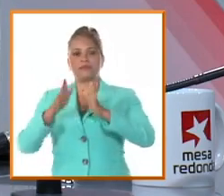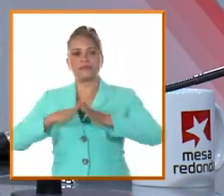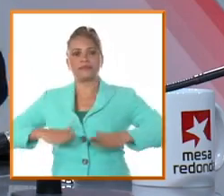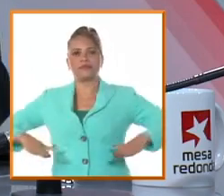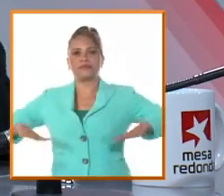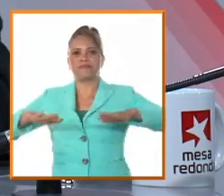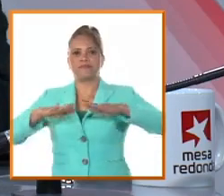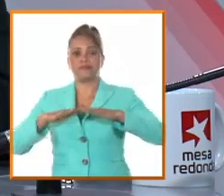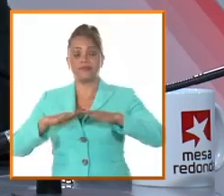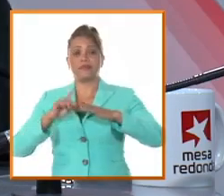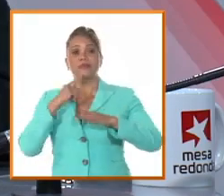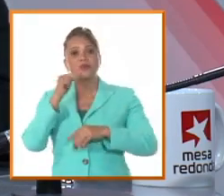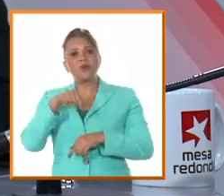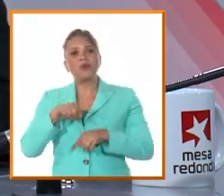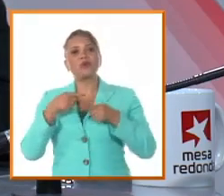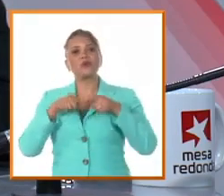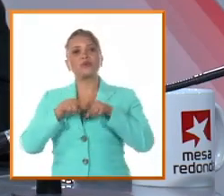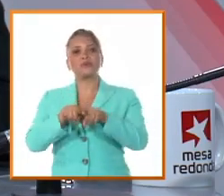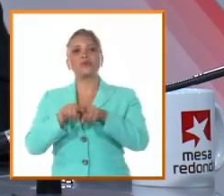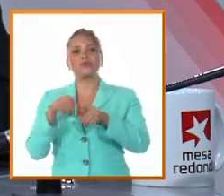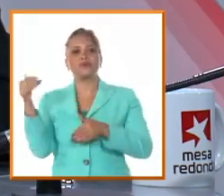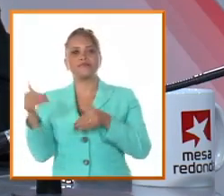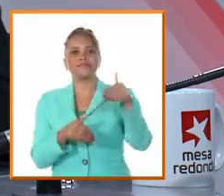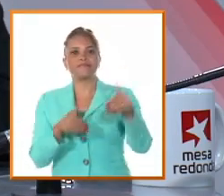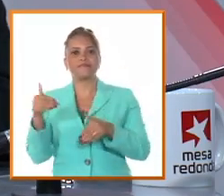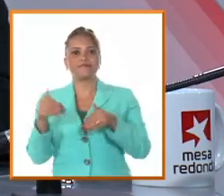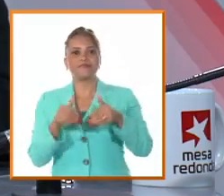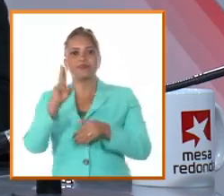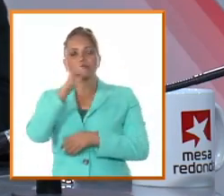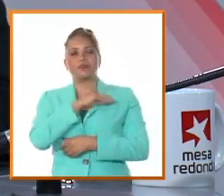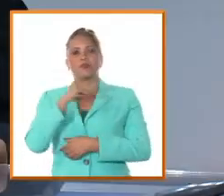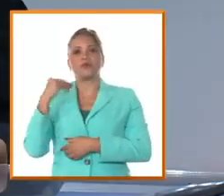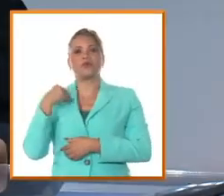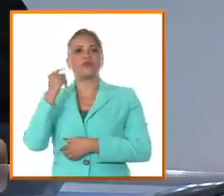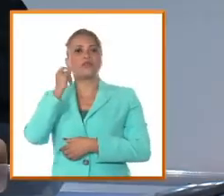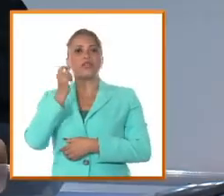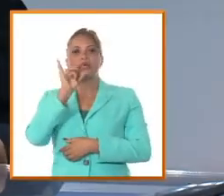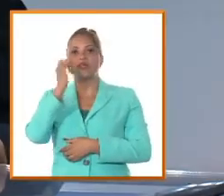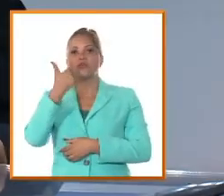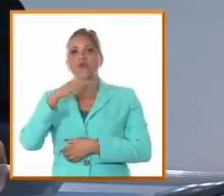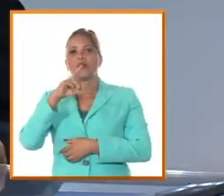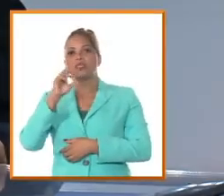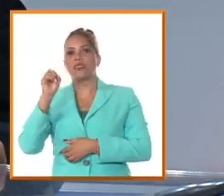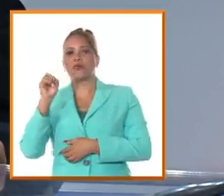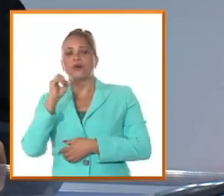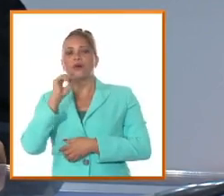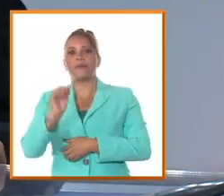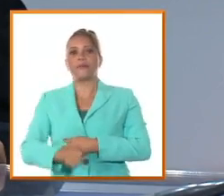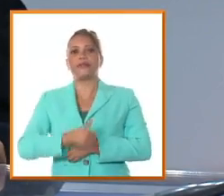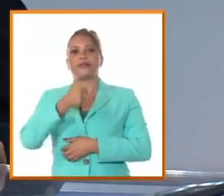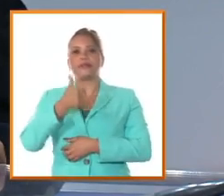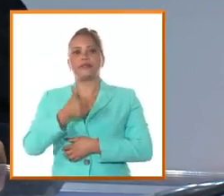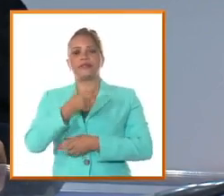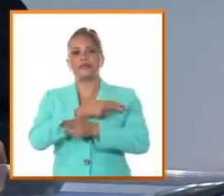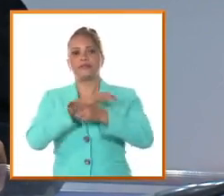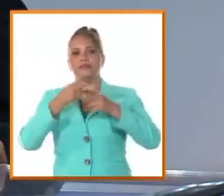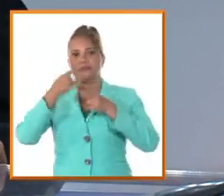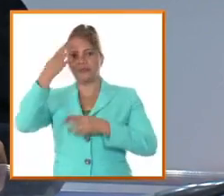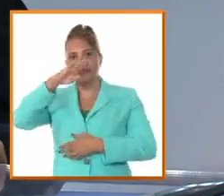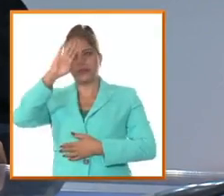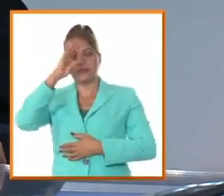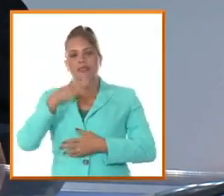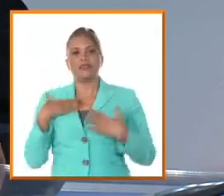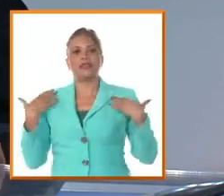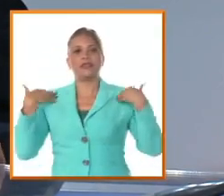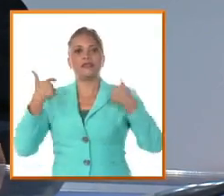mesa redonda que tengo el placer de estar compartiendo con el doctor Eduardo Torres Cuevas, presidente de la Academia de Historia de Cuba y director